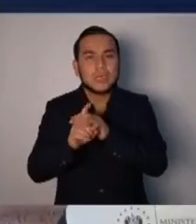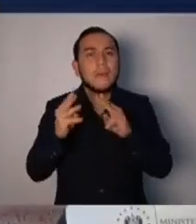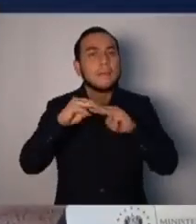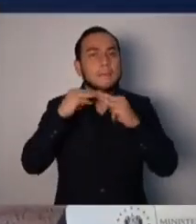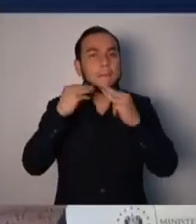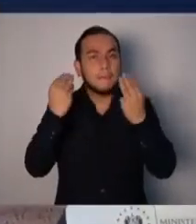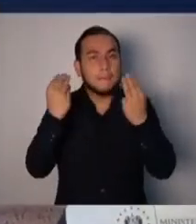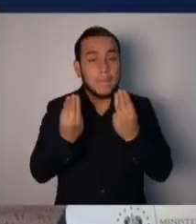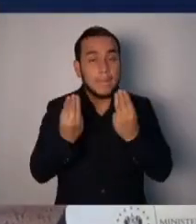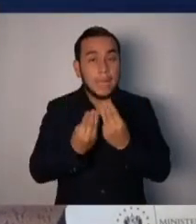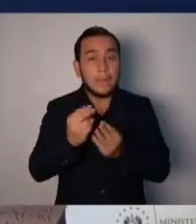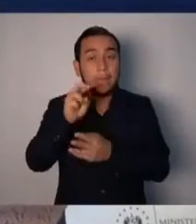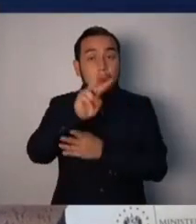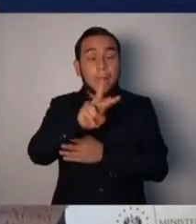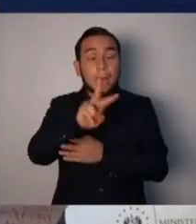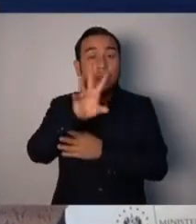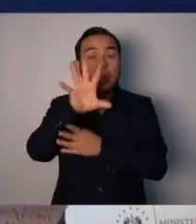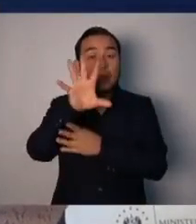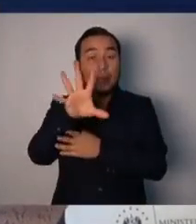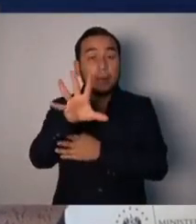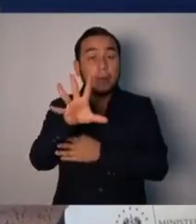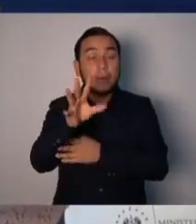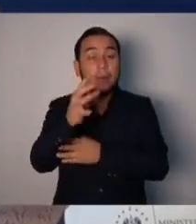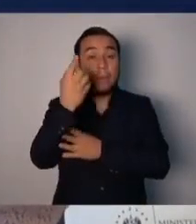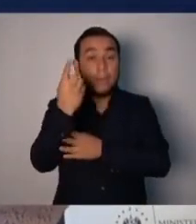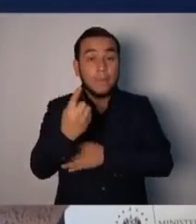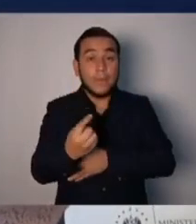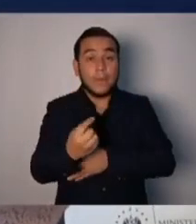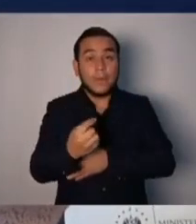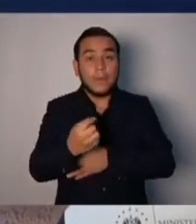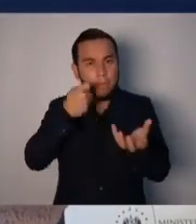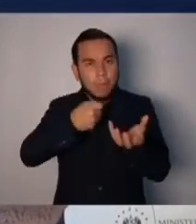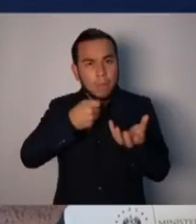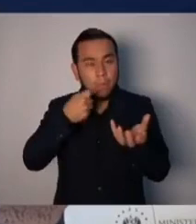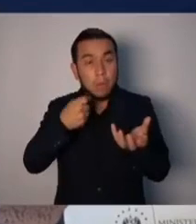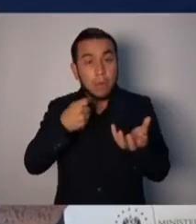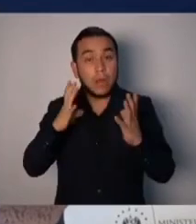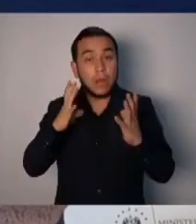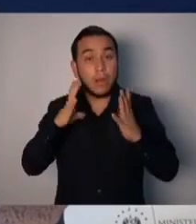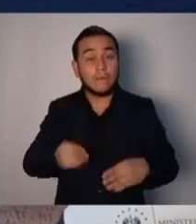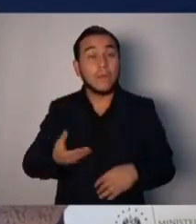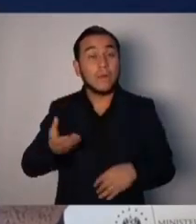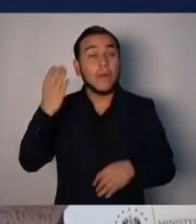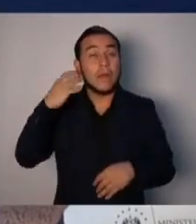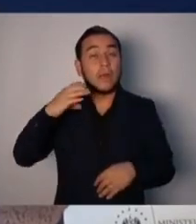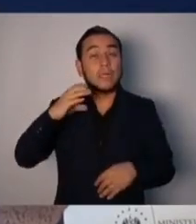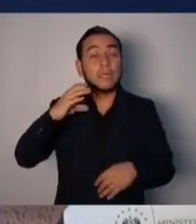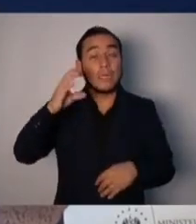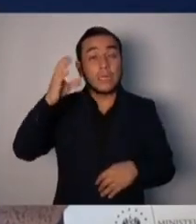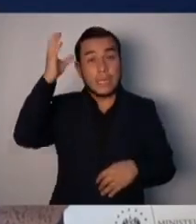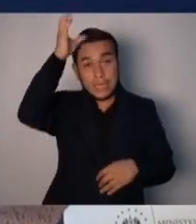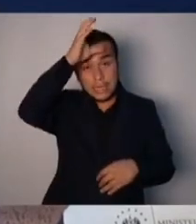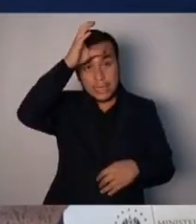Veinticinco muertes diarias. Había en el gobierno de Cristiano y cuando la población era mucho menor que la que hay ahorita.